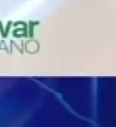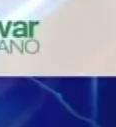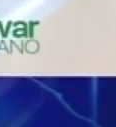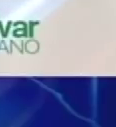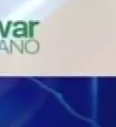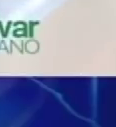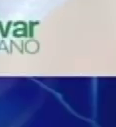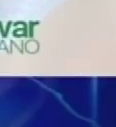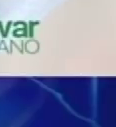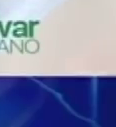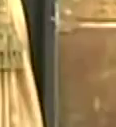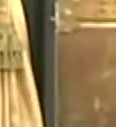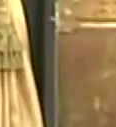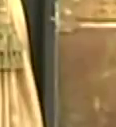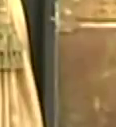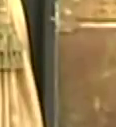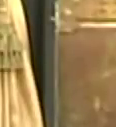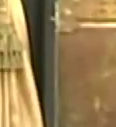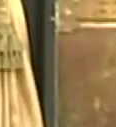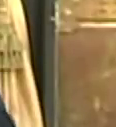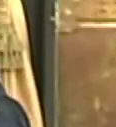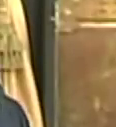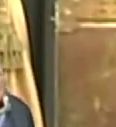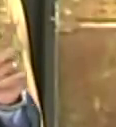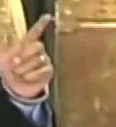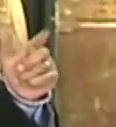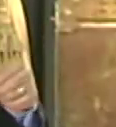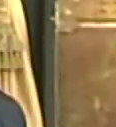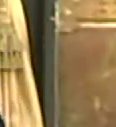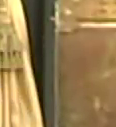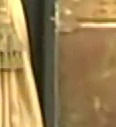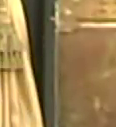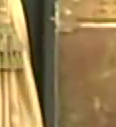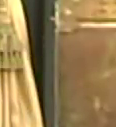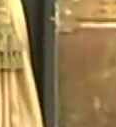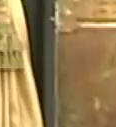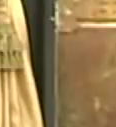Y tiene que salir bien. No hay forma que salga mala.